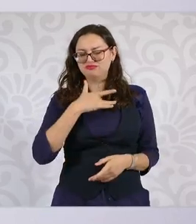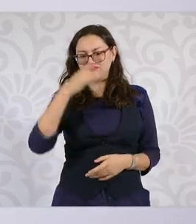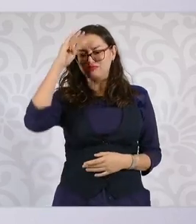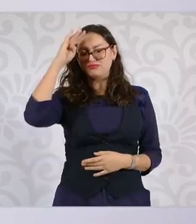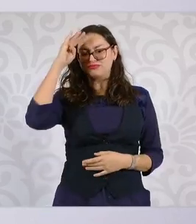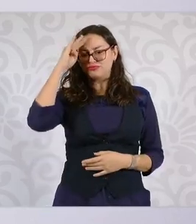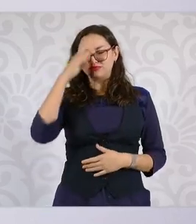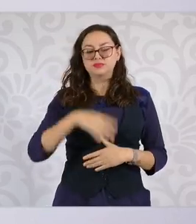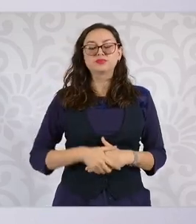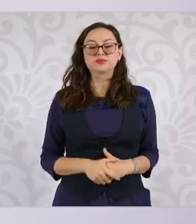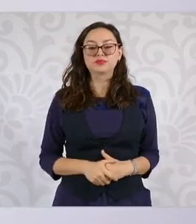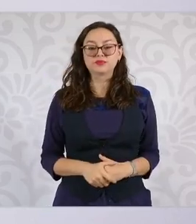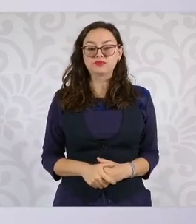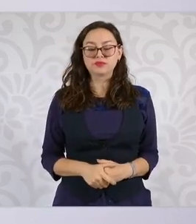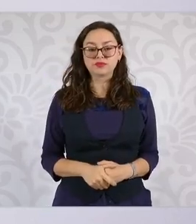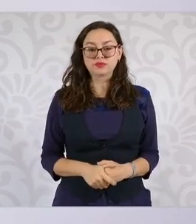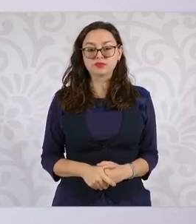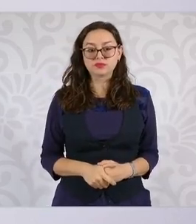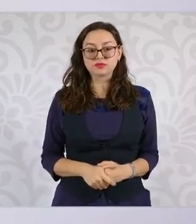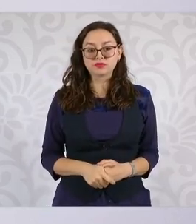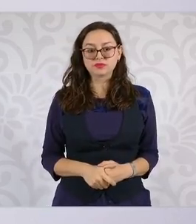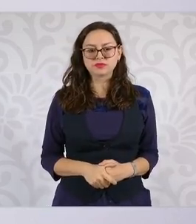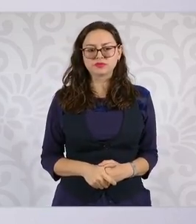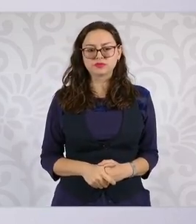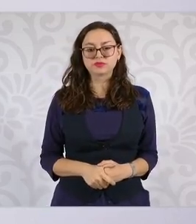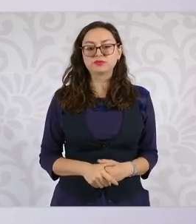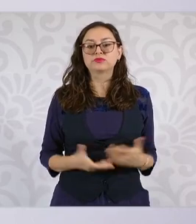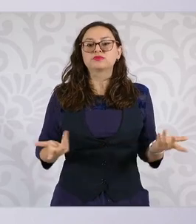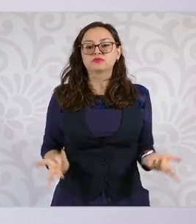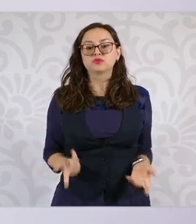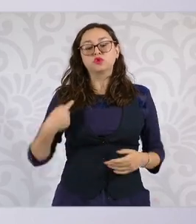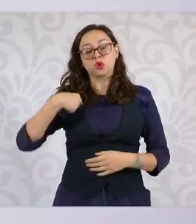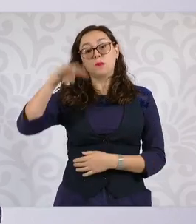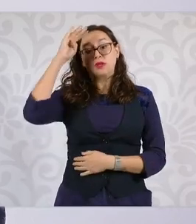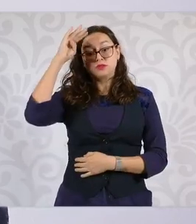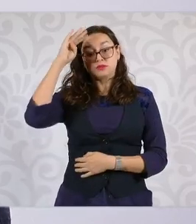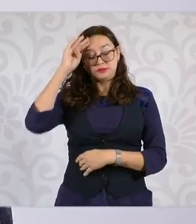mi opinión es que un legislador no debe tener contratos con el gobierno.